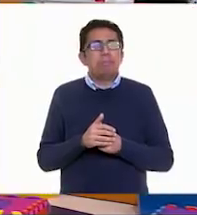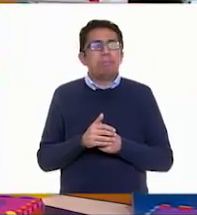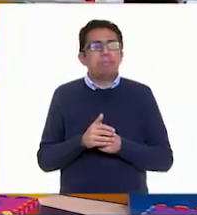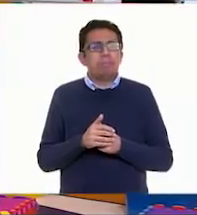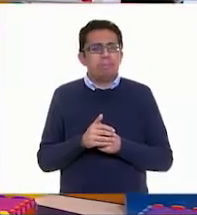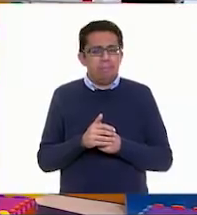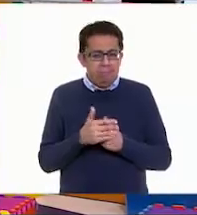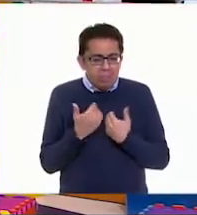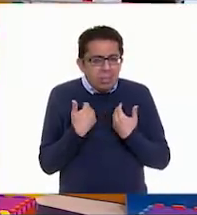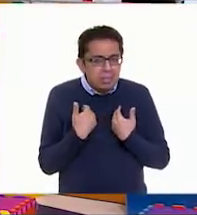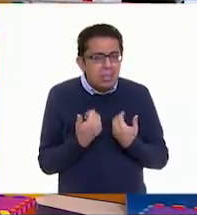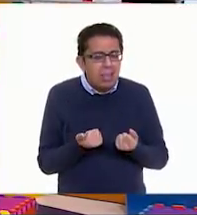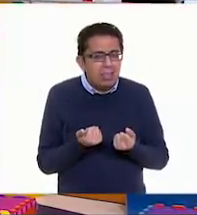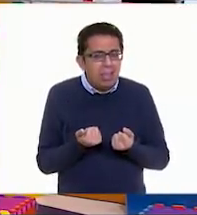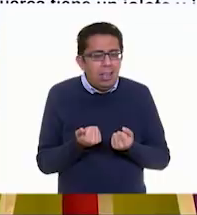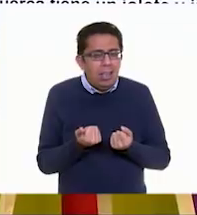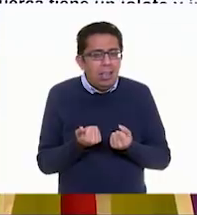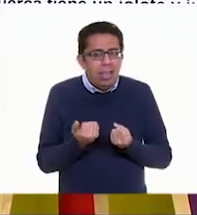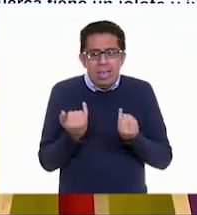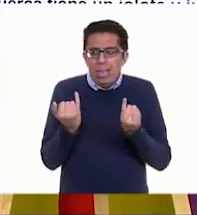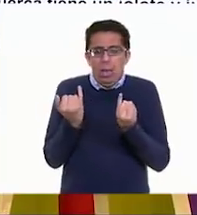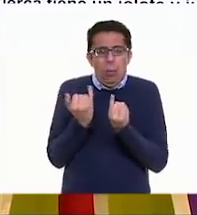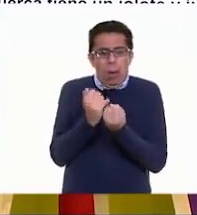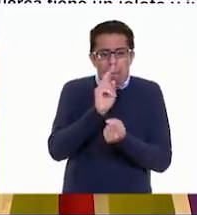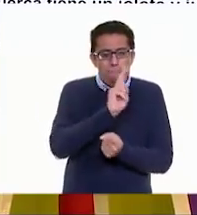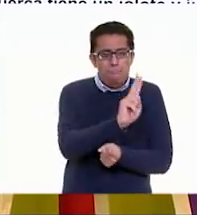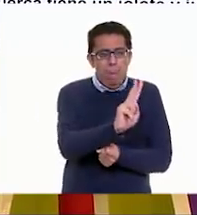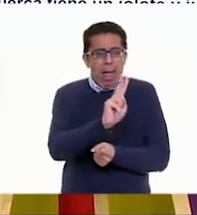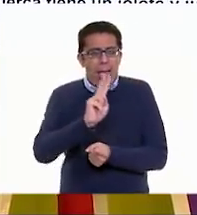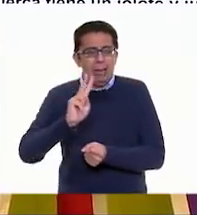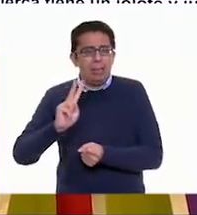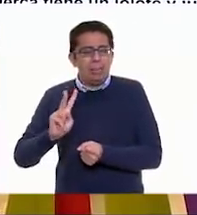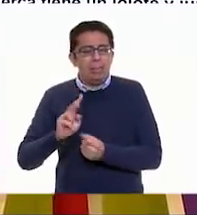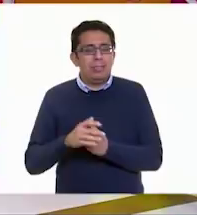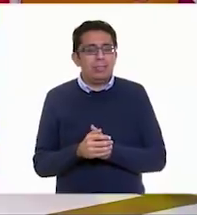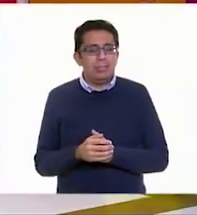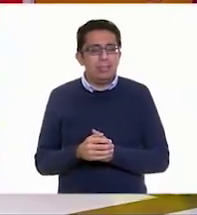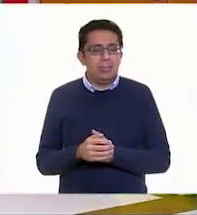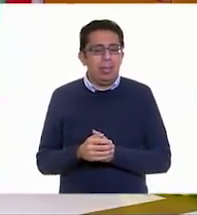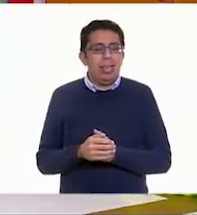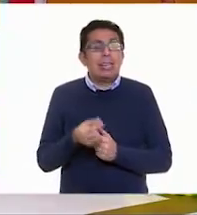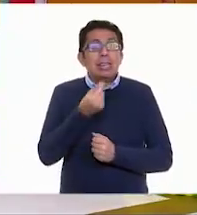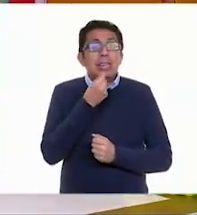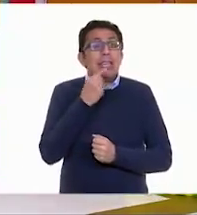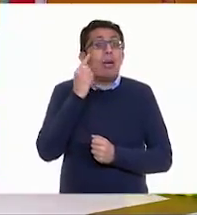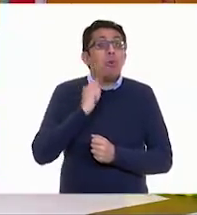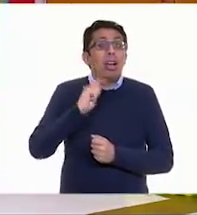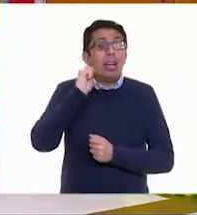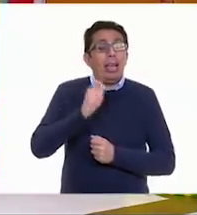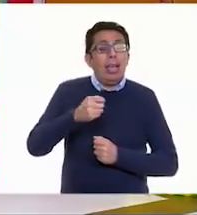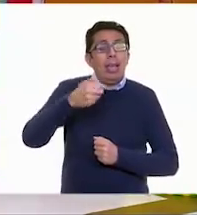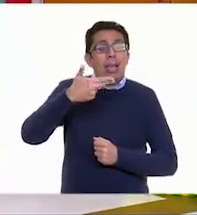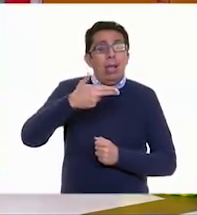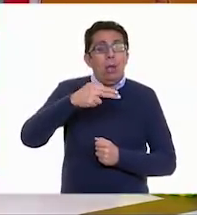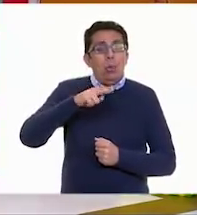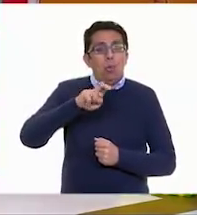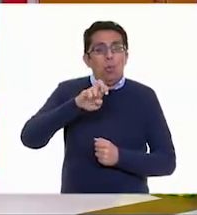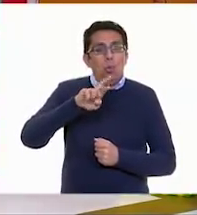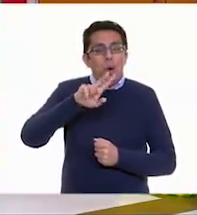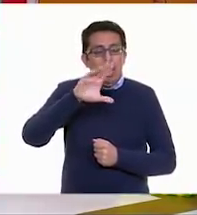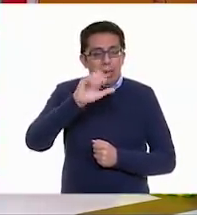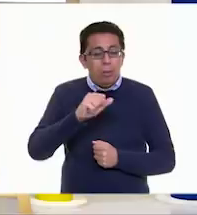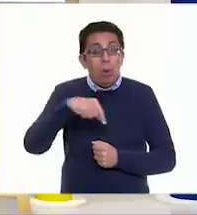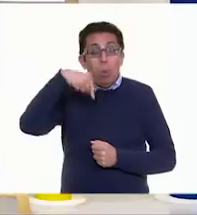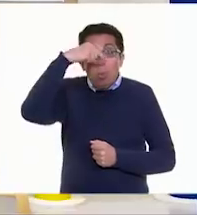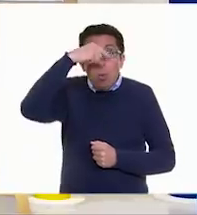digo que sí se entiende, ¿no? Es igualito. Niña, huerca. Sí, huerca. Guajolote.